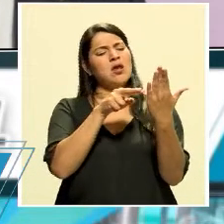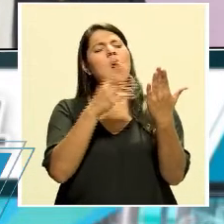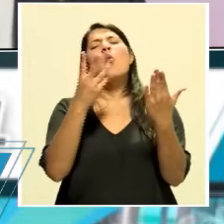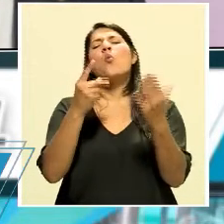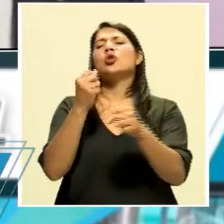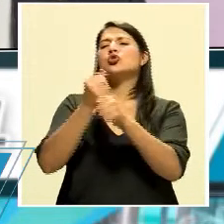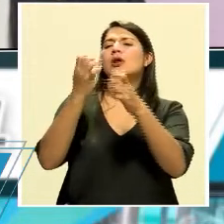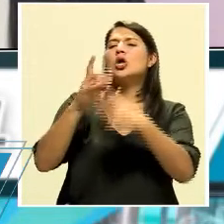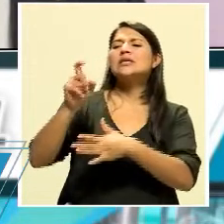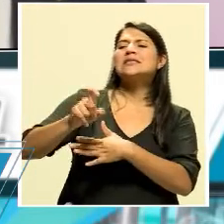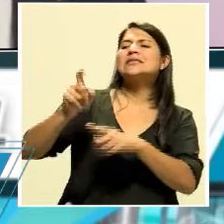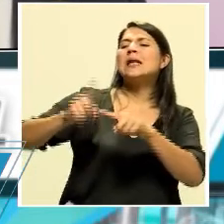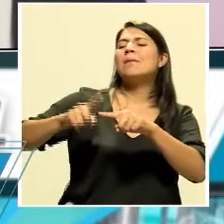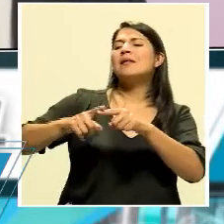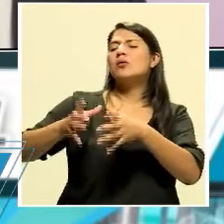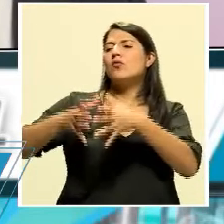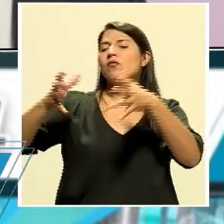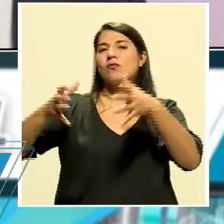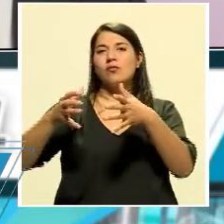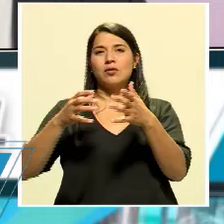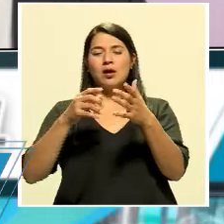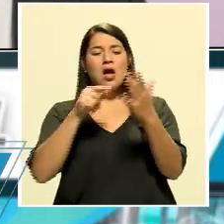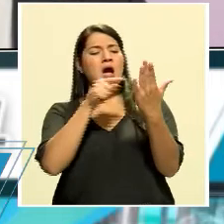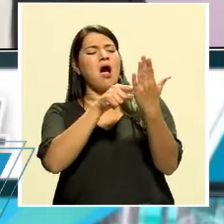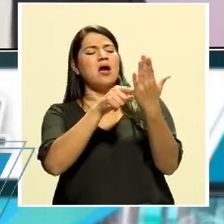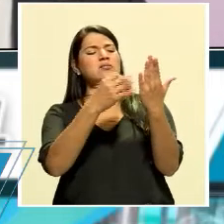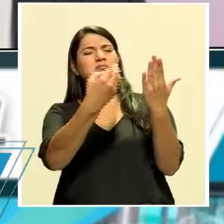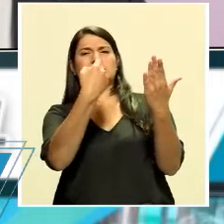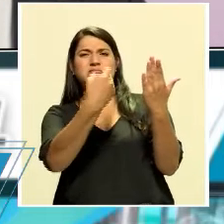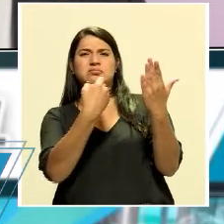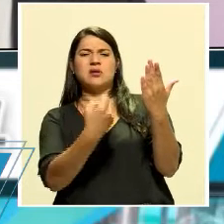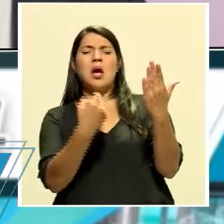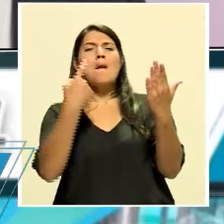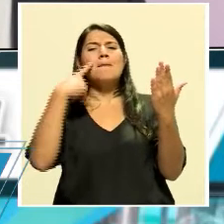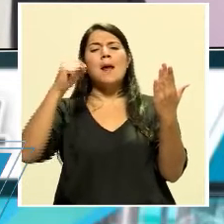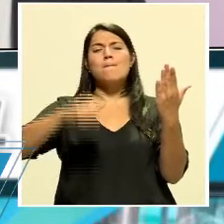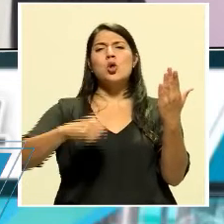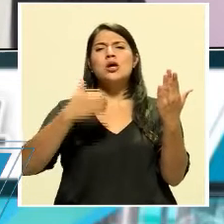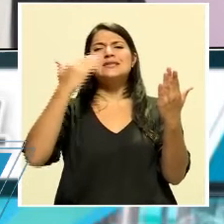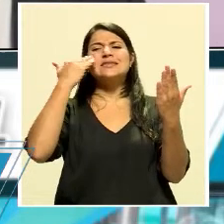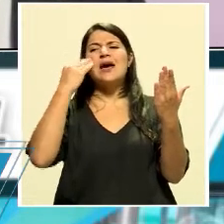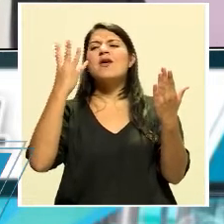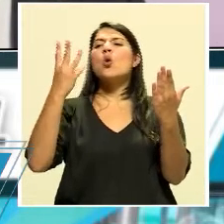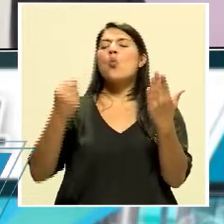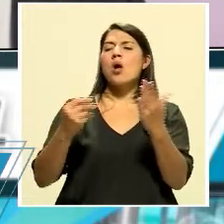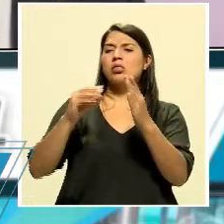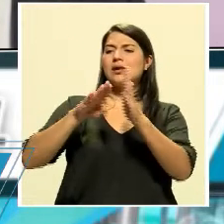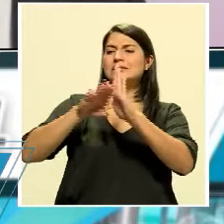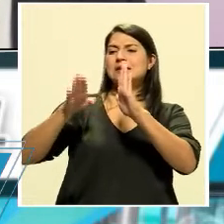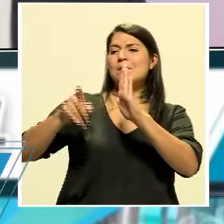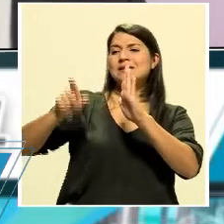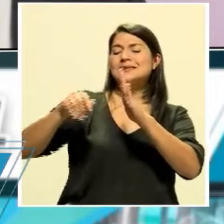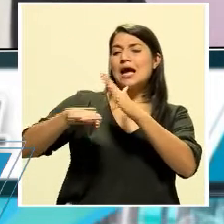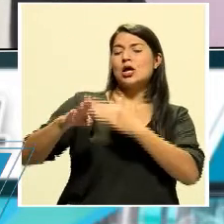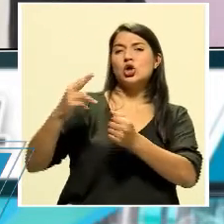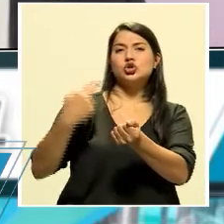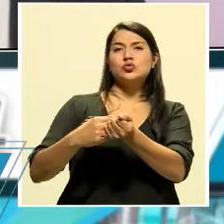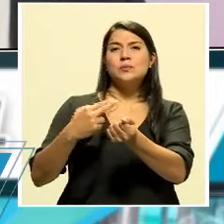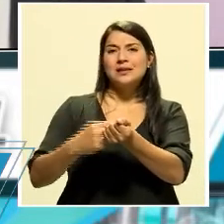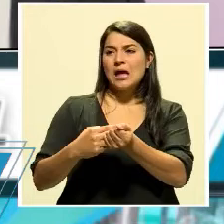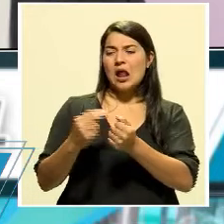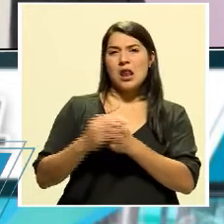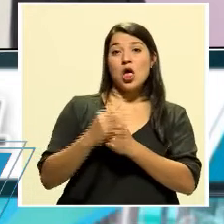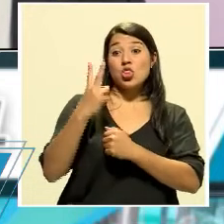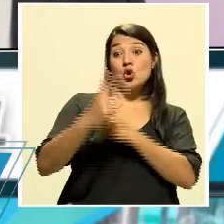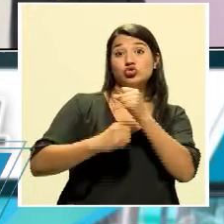dependiendo de la ola, aquí está el manual para que usted sepa cuánto es la capacidad hospitalaria que usted debería tener dos años